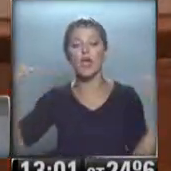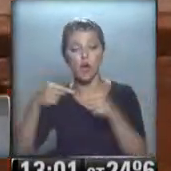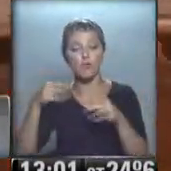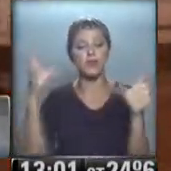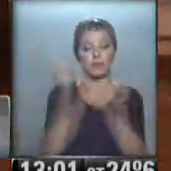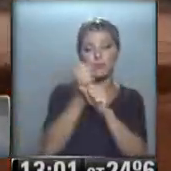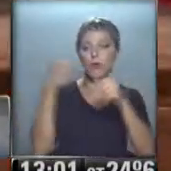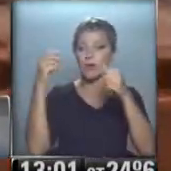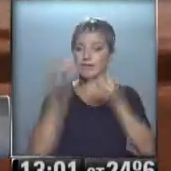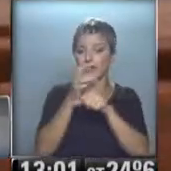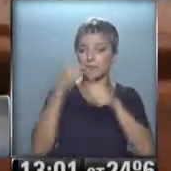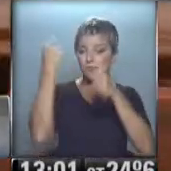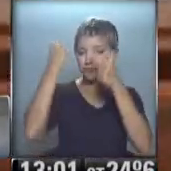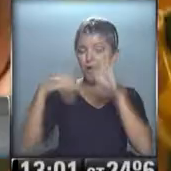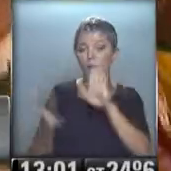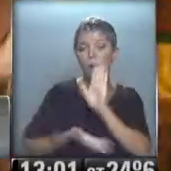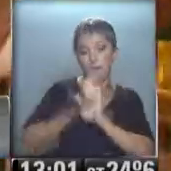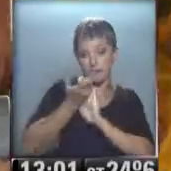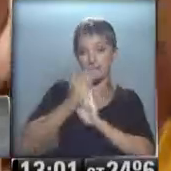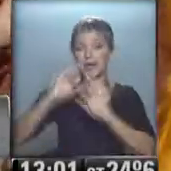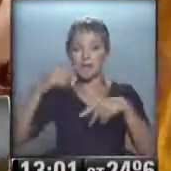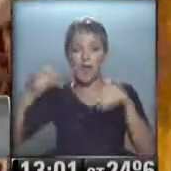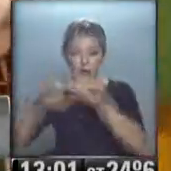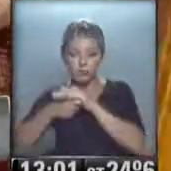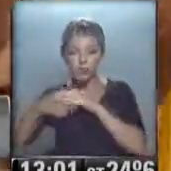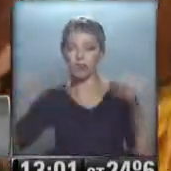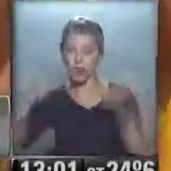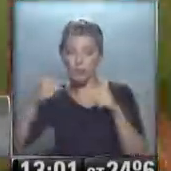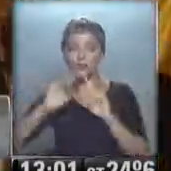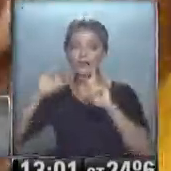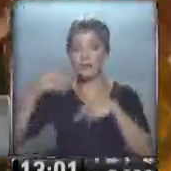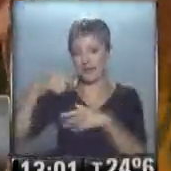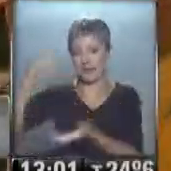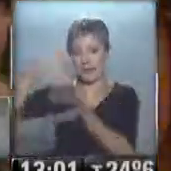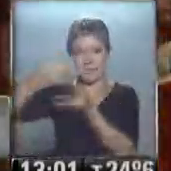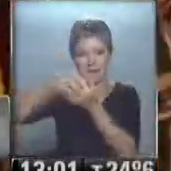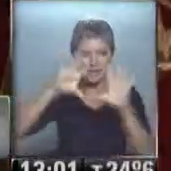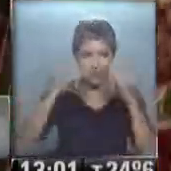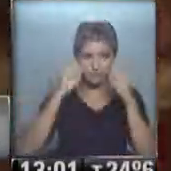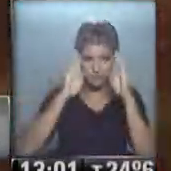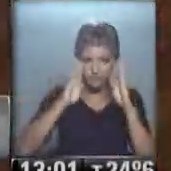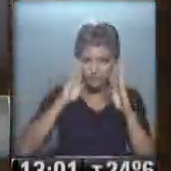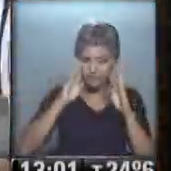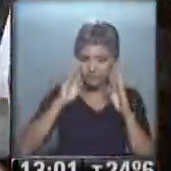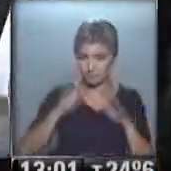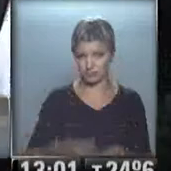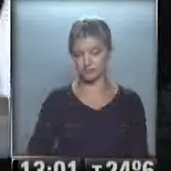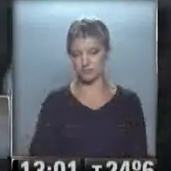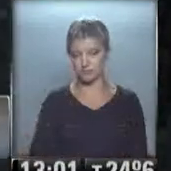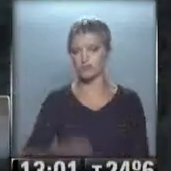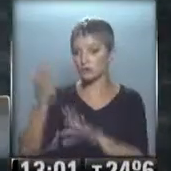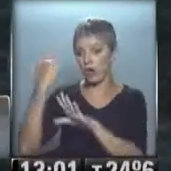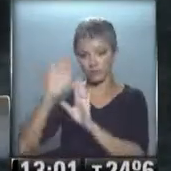transporte urbano en rechazo de la corrupción y de los gastos destinados al Mundial de Fútbol. A